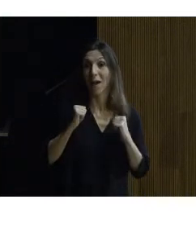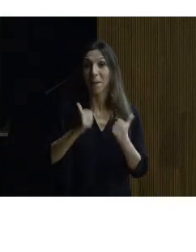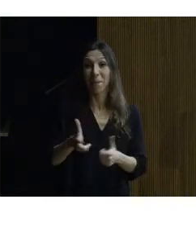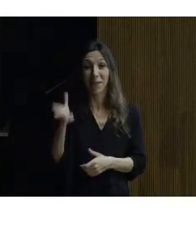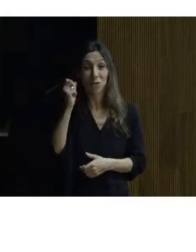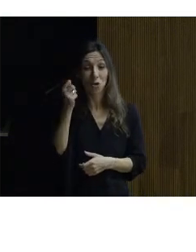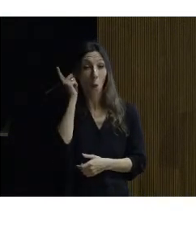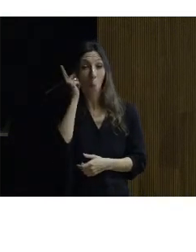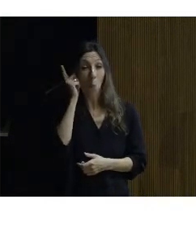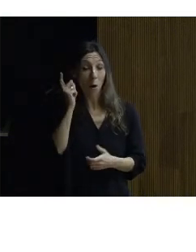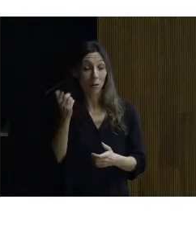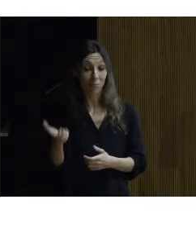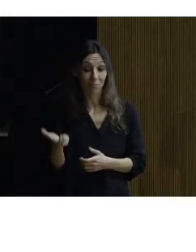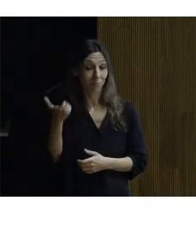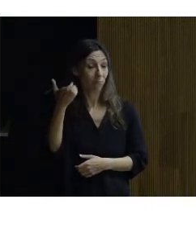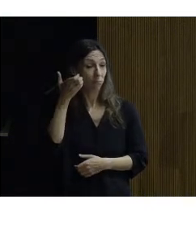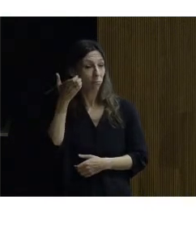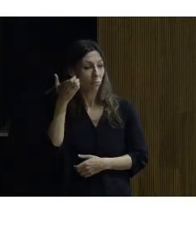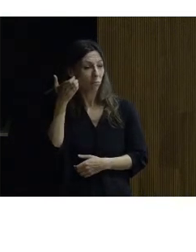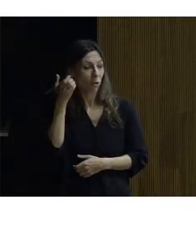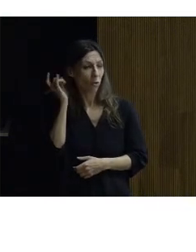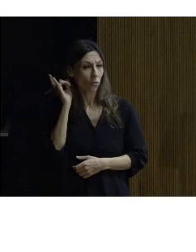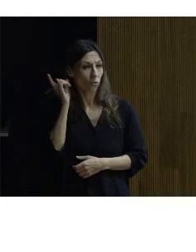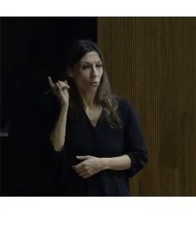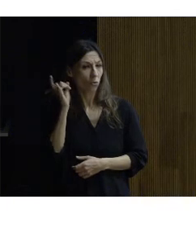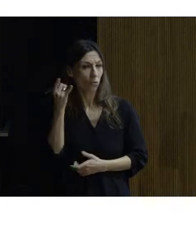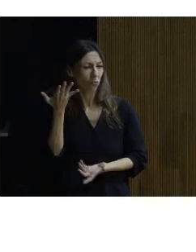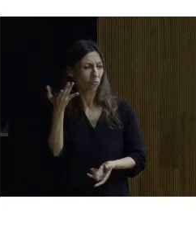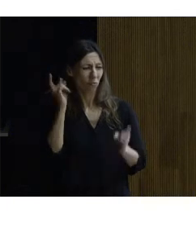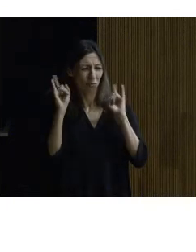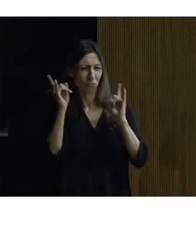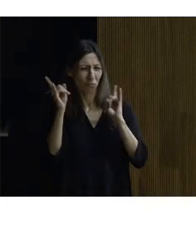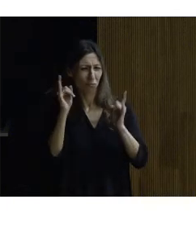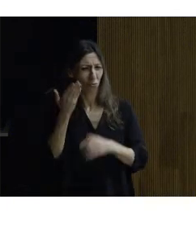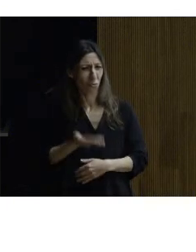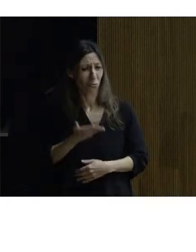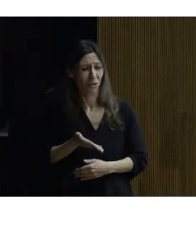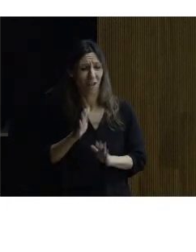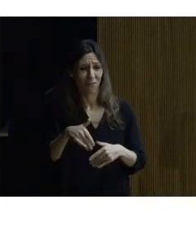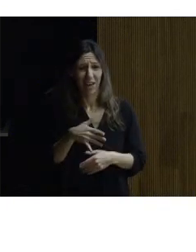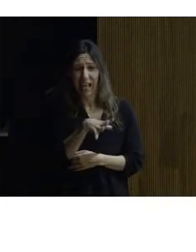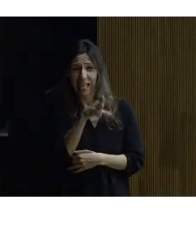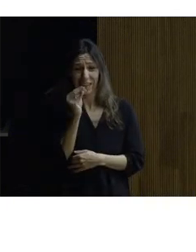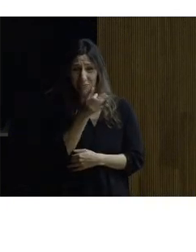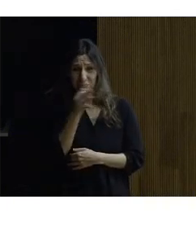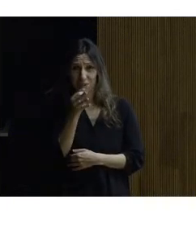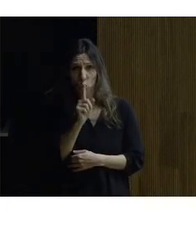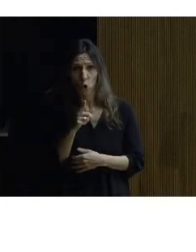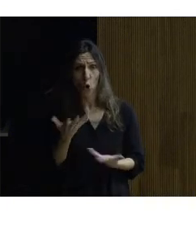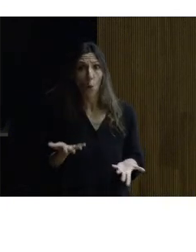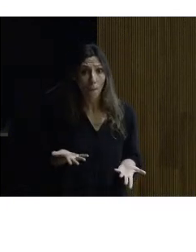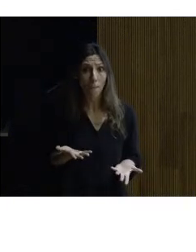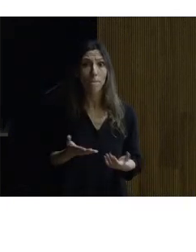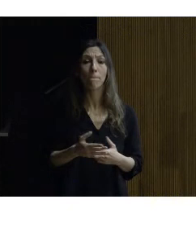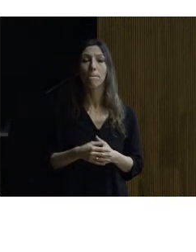de vídeo lo que oímos es un ruido bastante importante y podemos llegar a entender el comentario